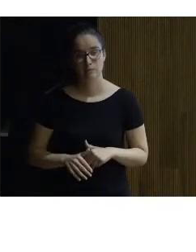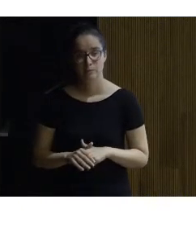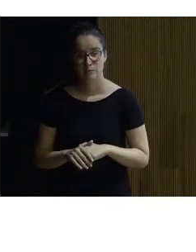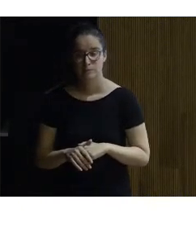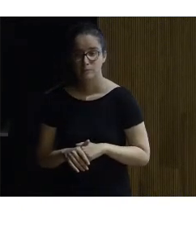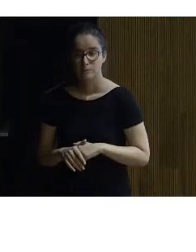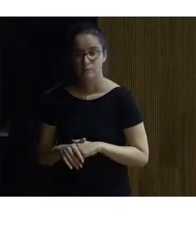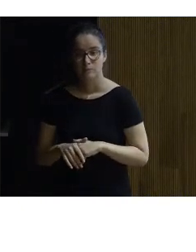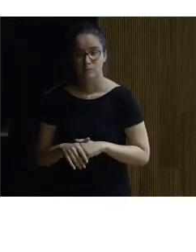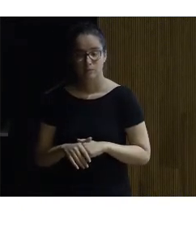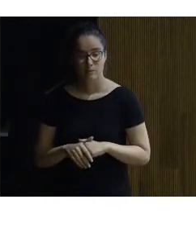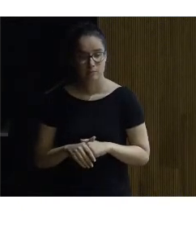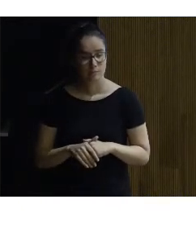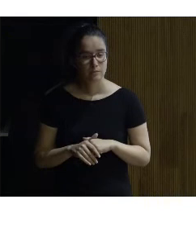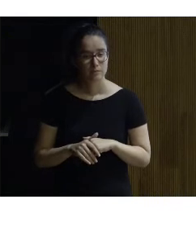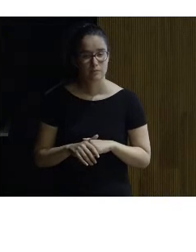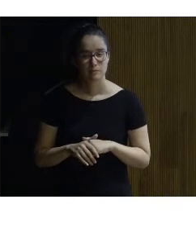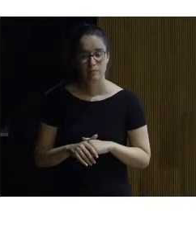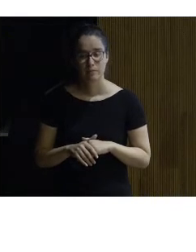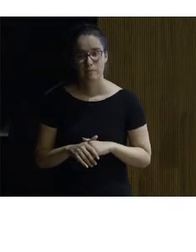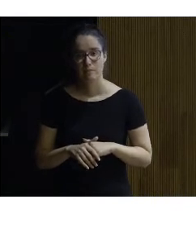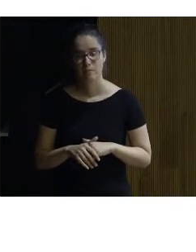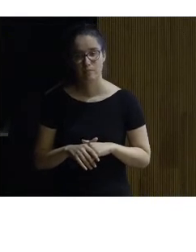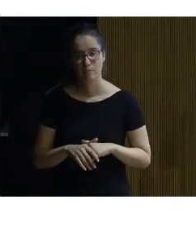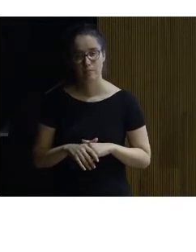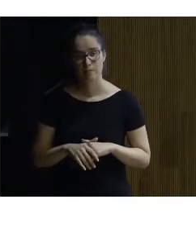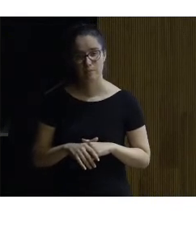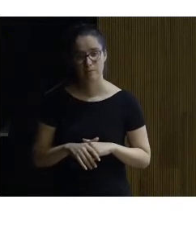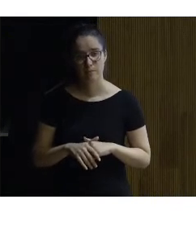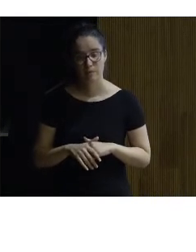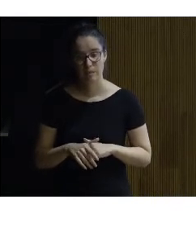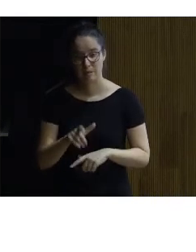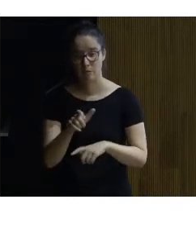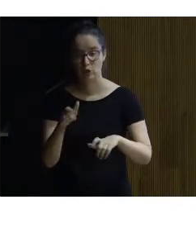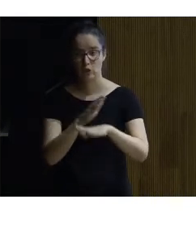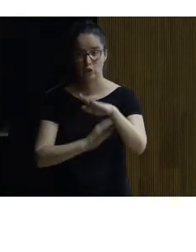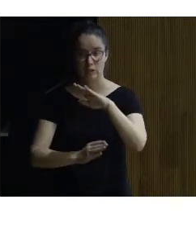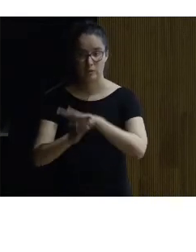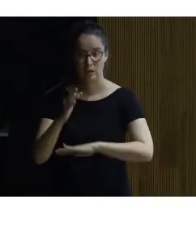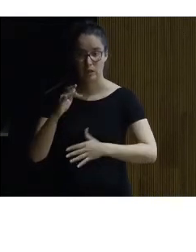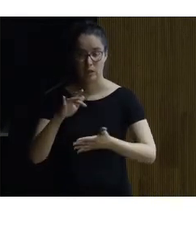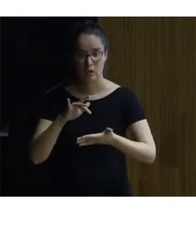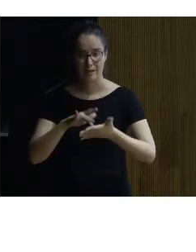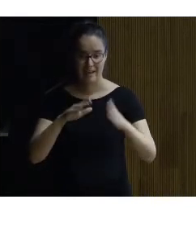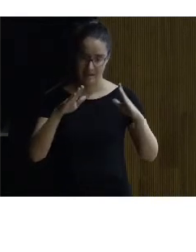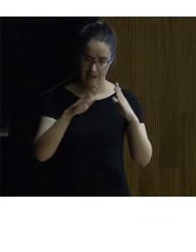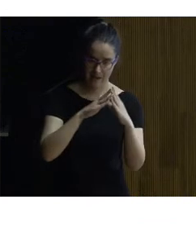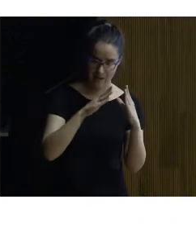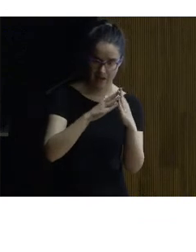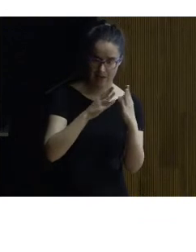que ahí vemos una rampa ha venido la persona con discapacidad ha venido desde la iglesia